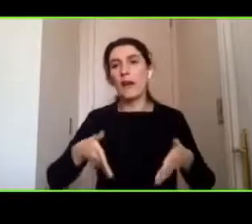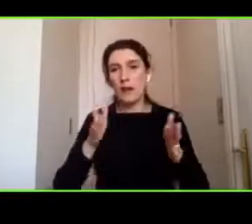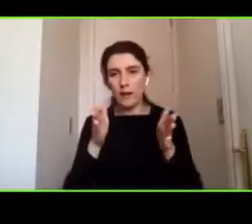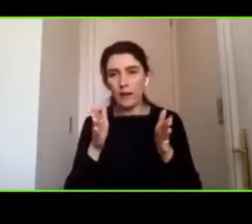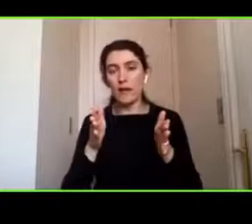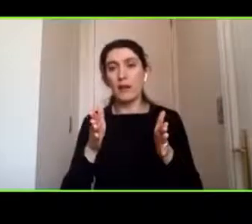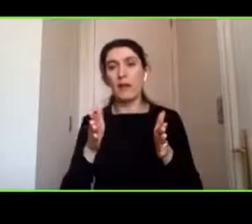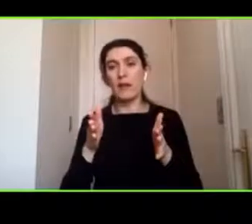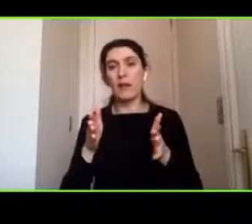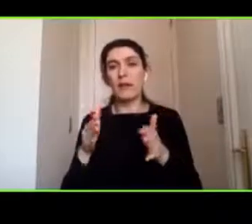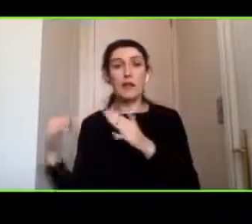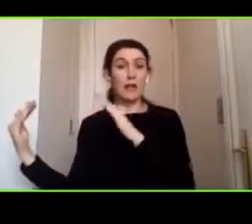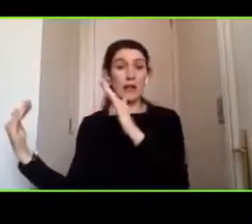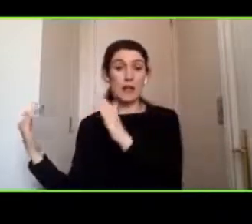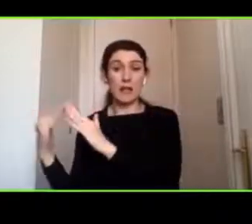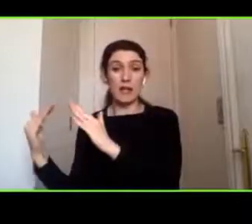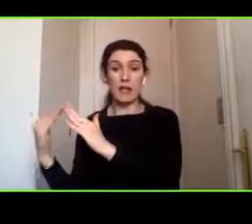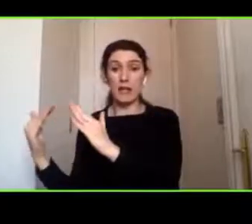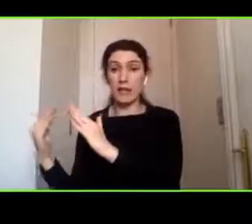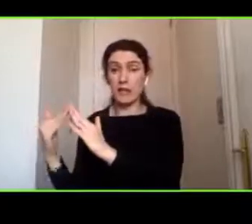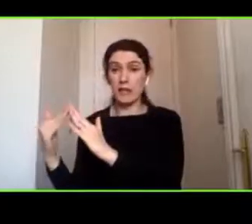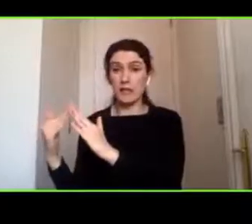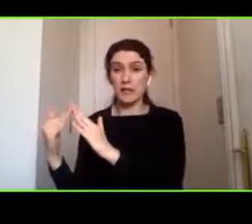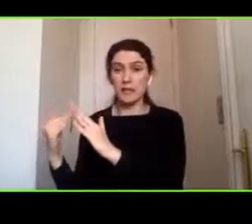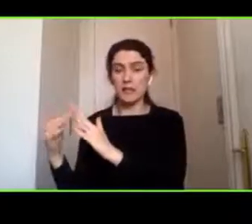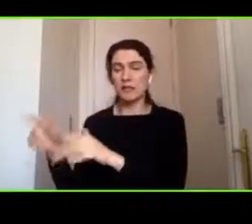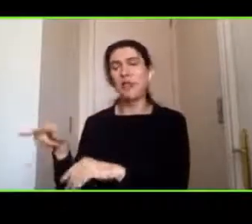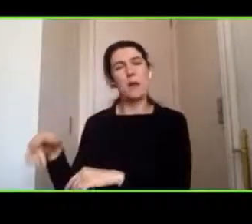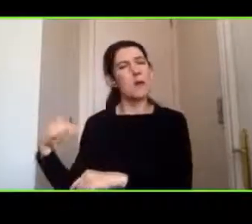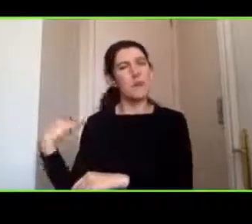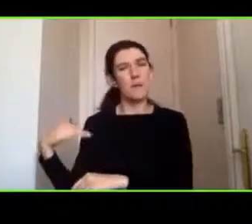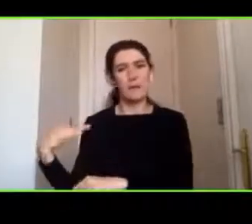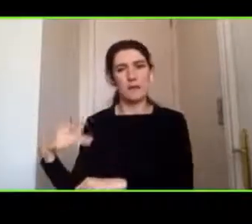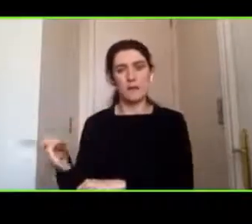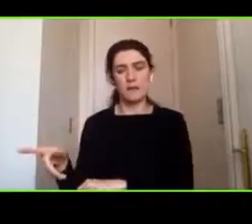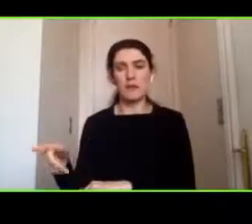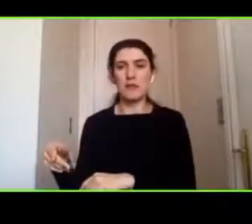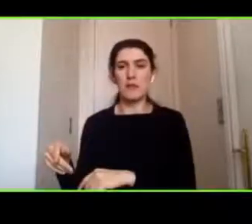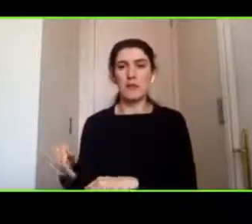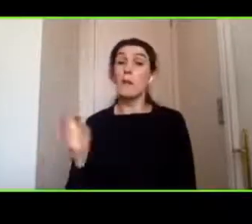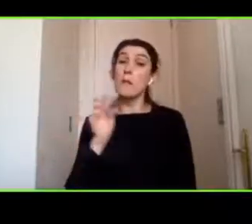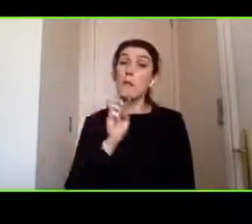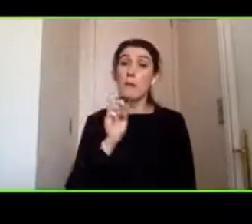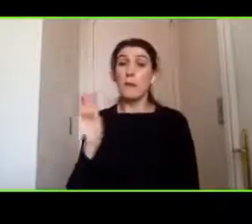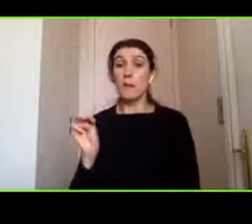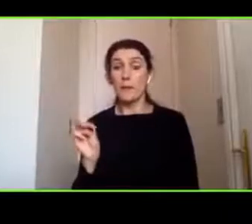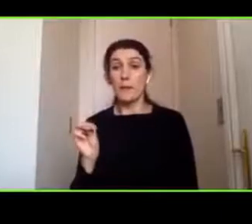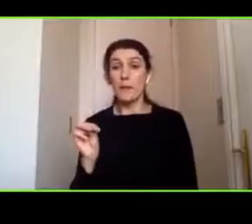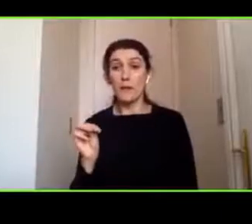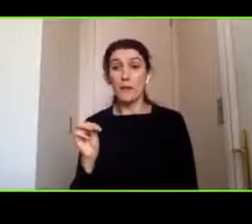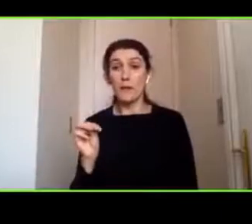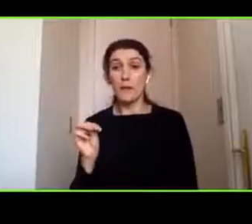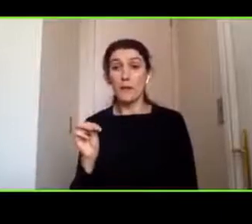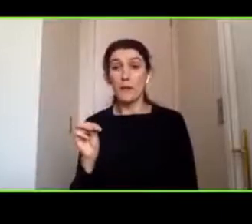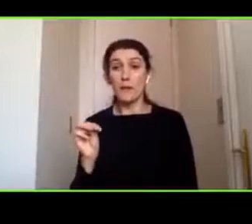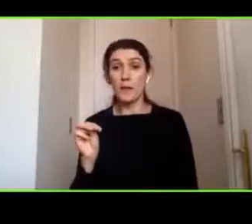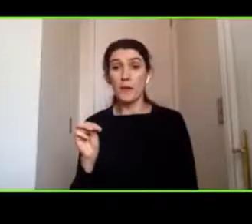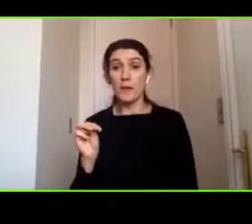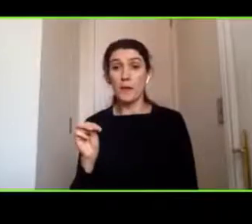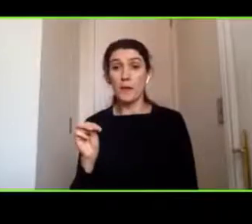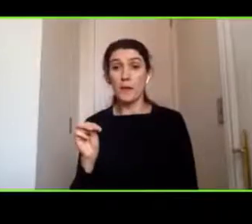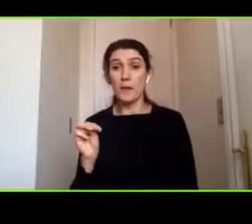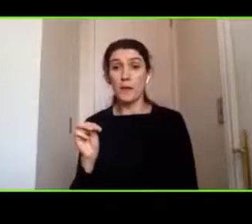hogar principalmente y así es como los padres cuando nos nos preguntan a nosotros los